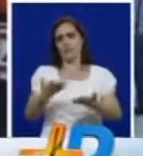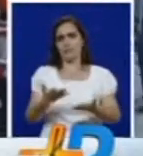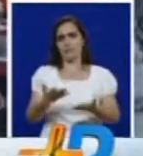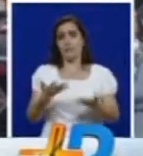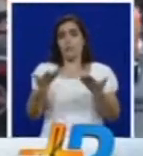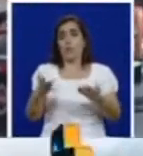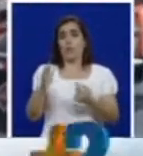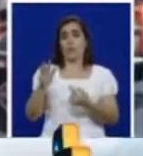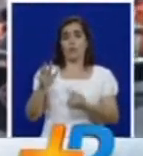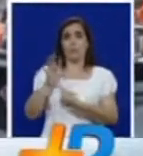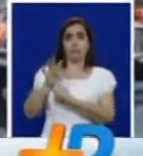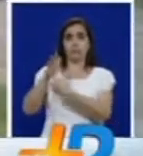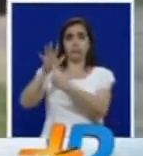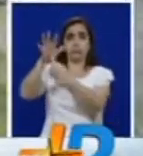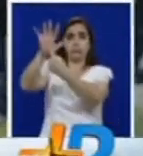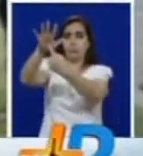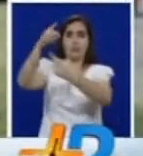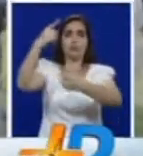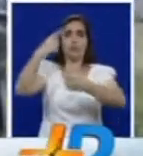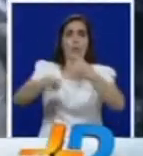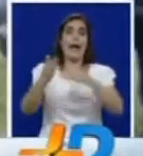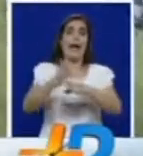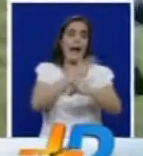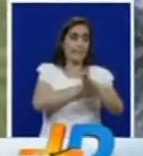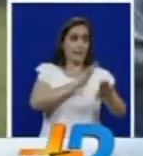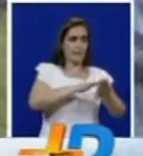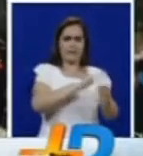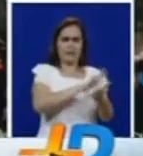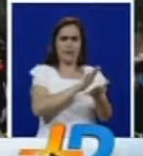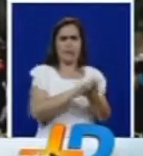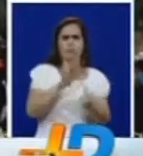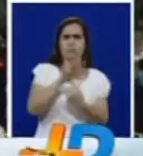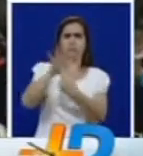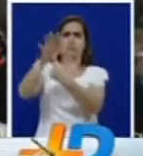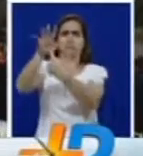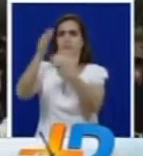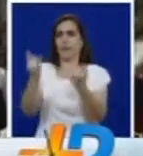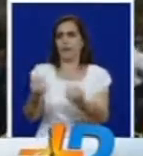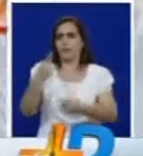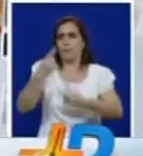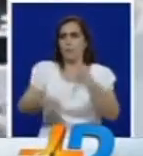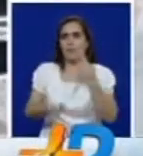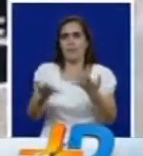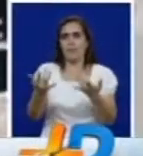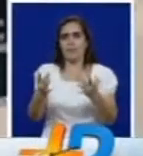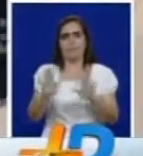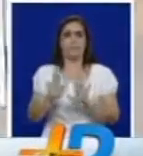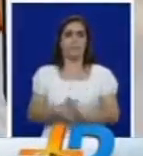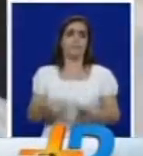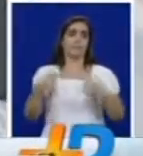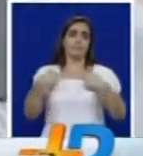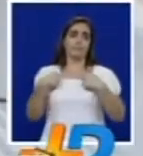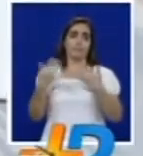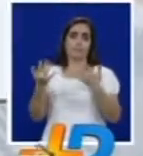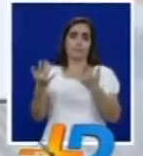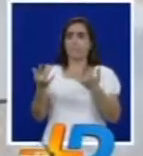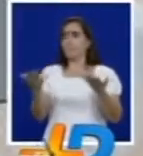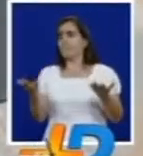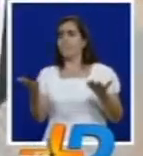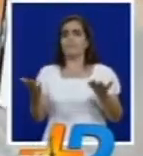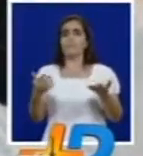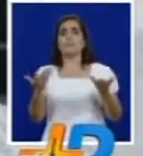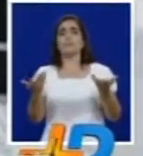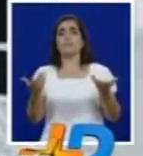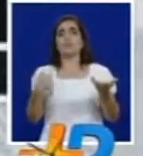vía aérea, como se vea comprometido la Oficina Nacional de Gestión del Riesgo por la situación de orden público. Debemos esperar también en la disponibilidad